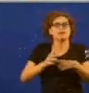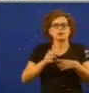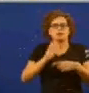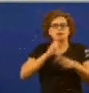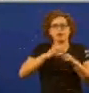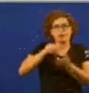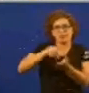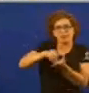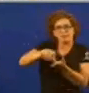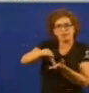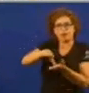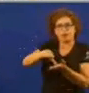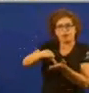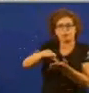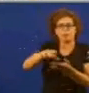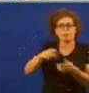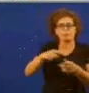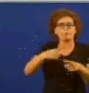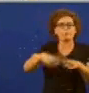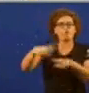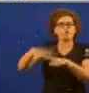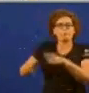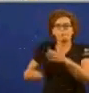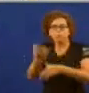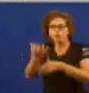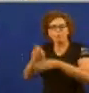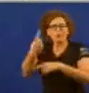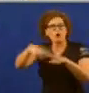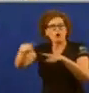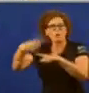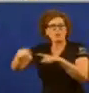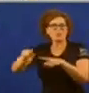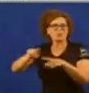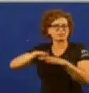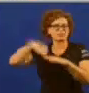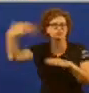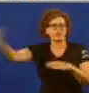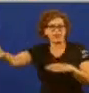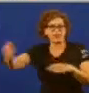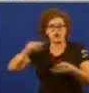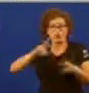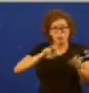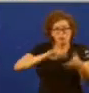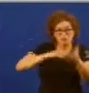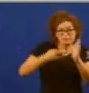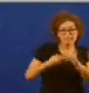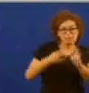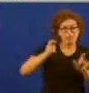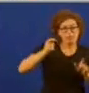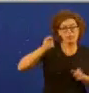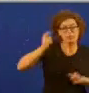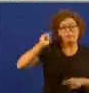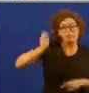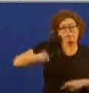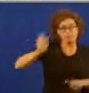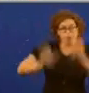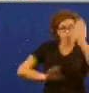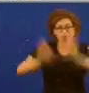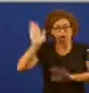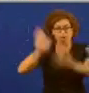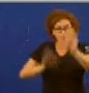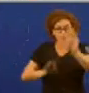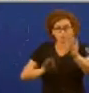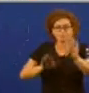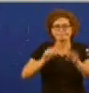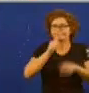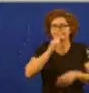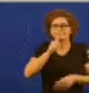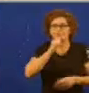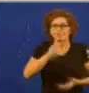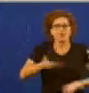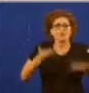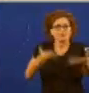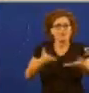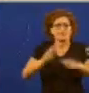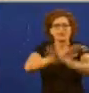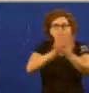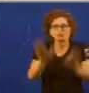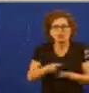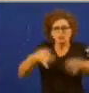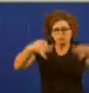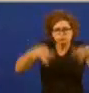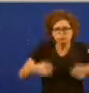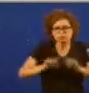deslocalízase a producción de componentes e o novo sistema de poxas que se está desenvolvendo ainda non ten ofrecido resultados